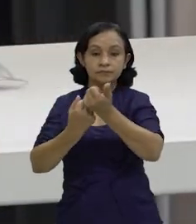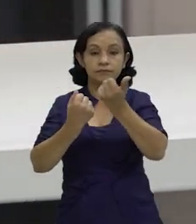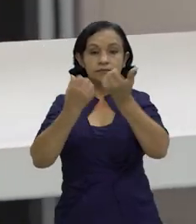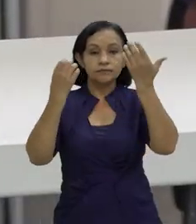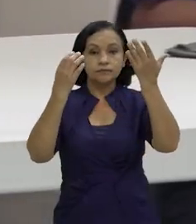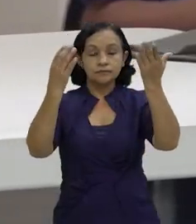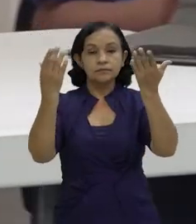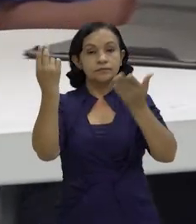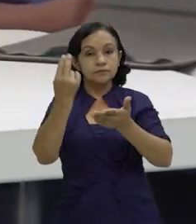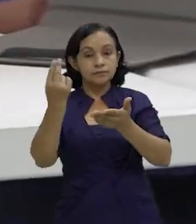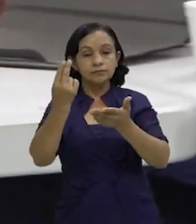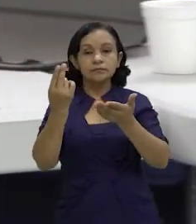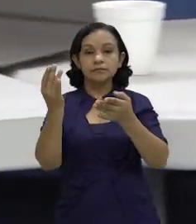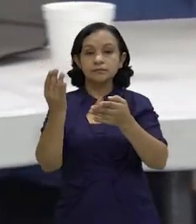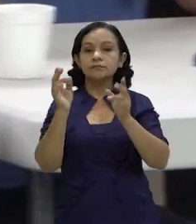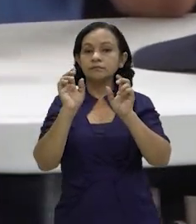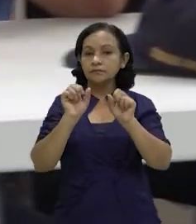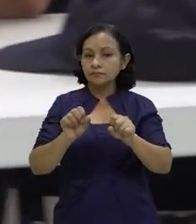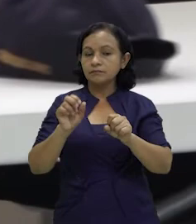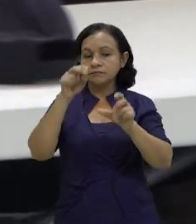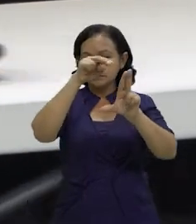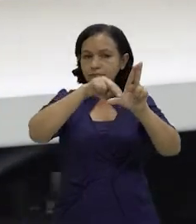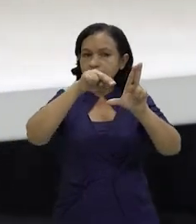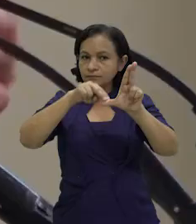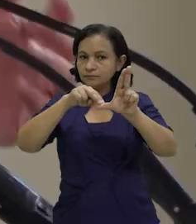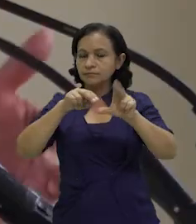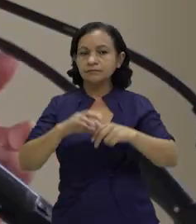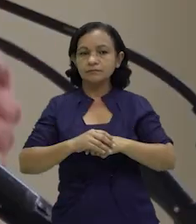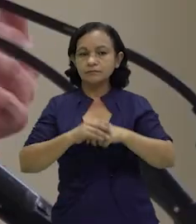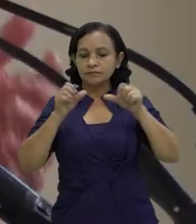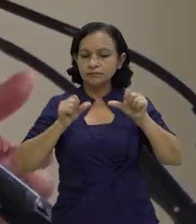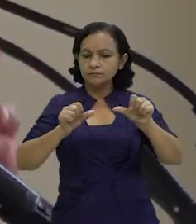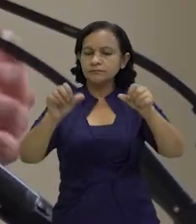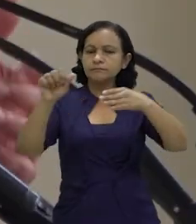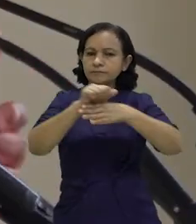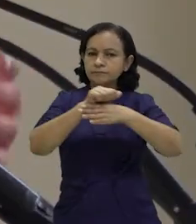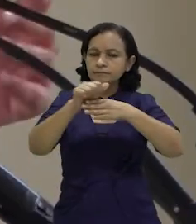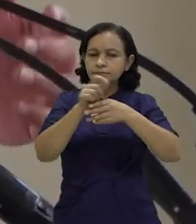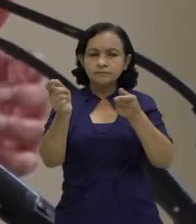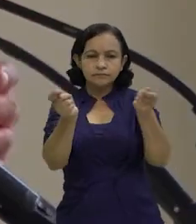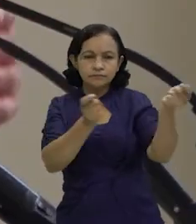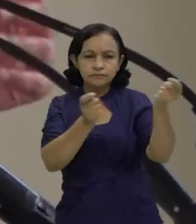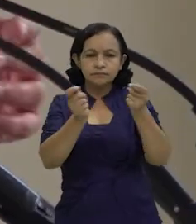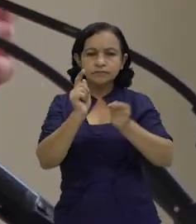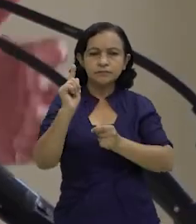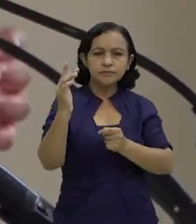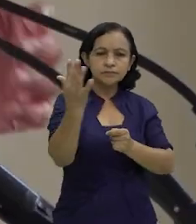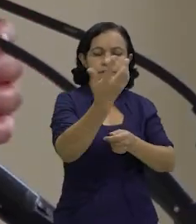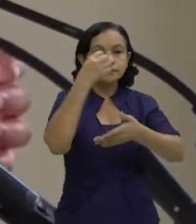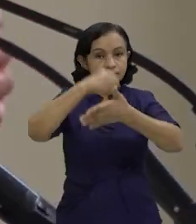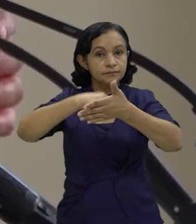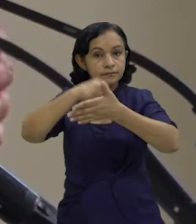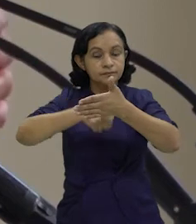apoyará de herramientas tecnológicas didácticas con las que cuenta el SINAPRED. Tenemos que irnos preparando precisamente para manejar todos